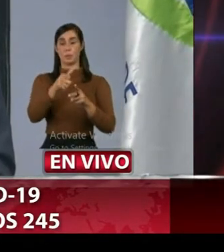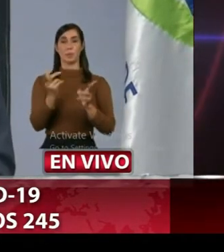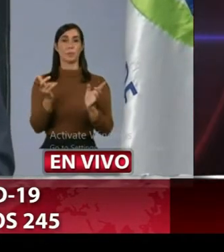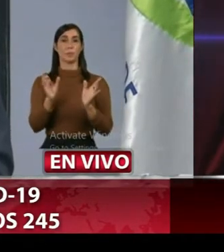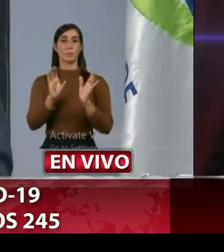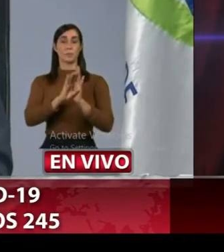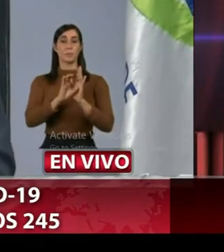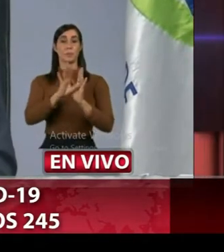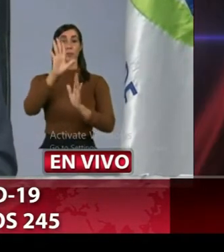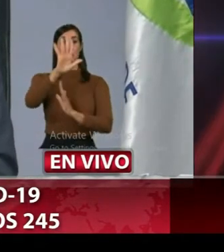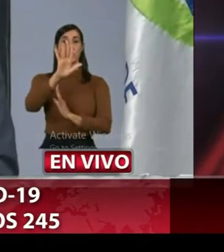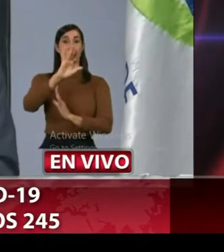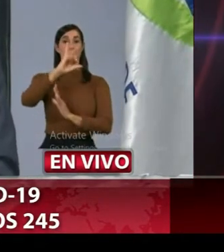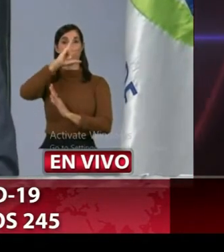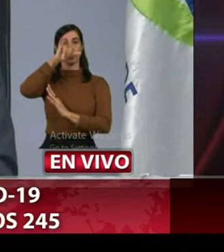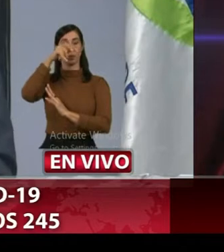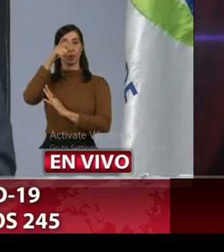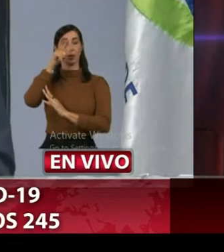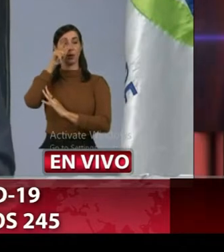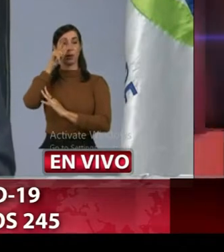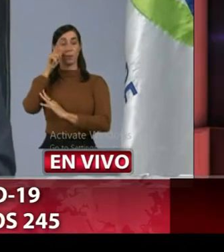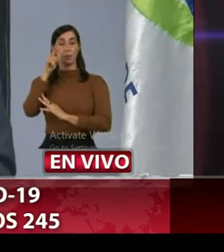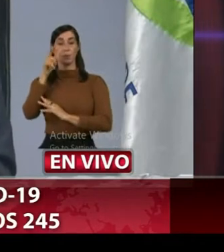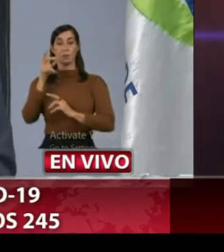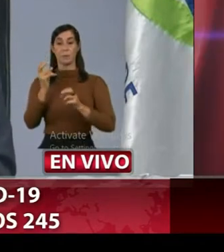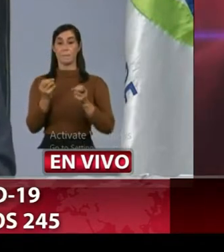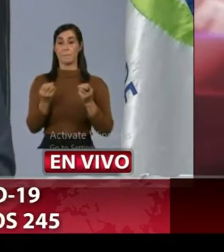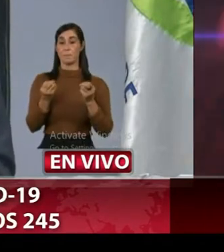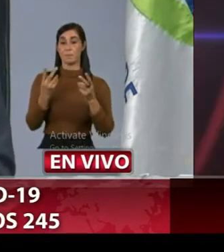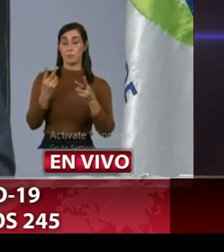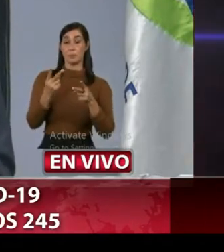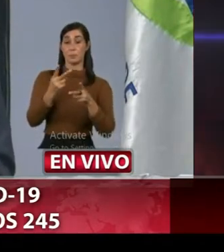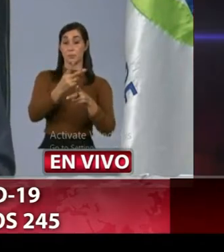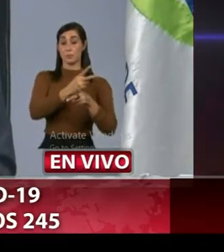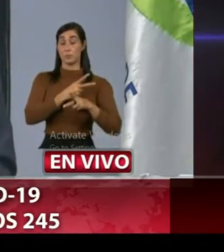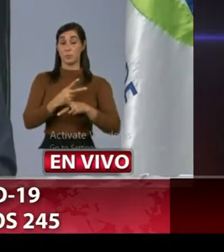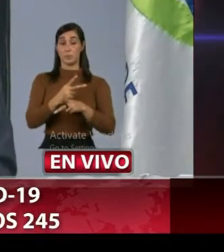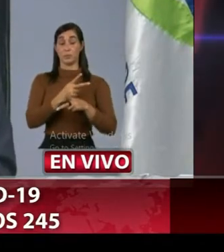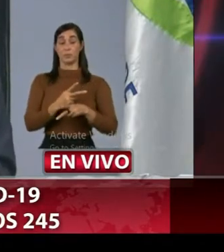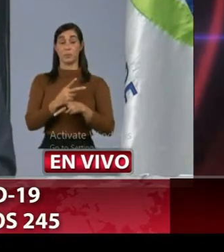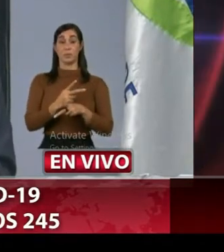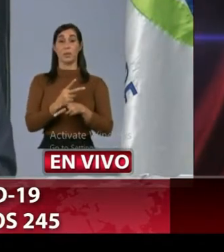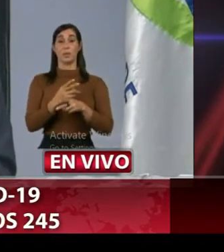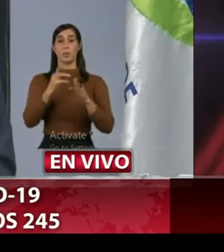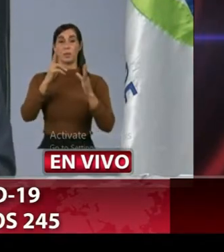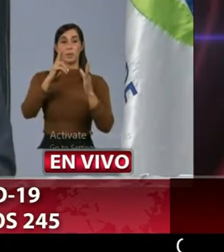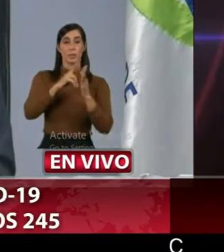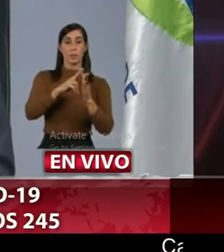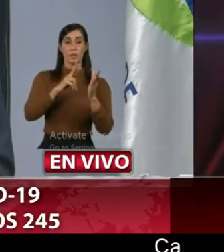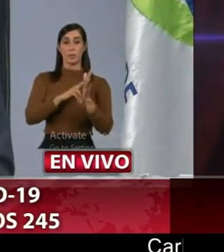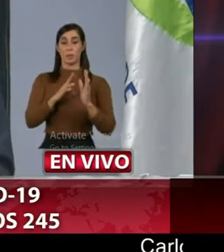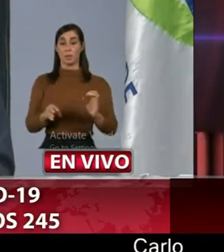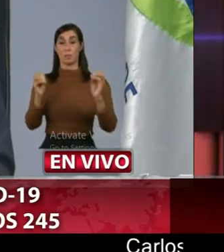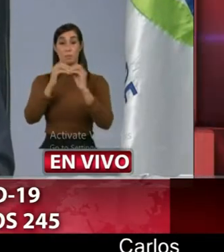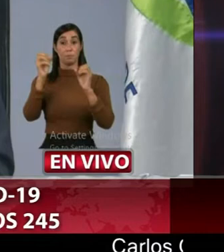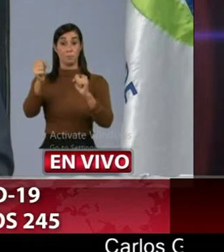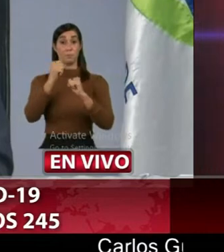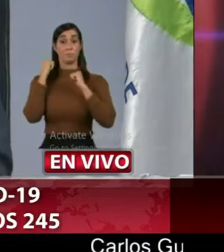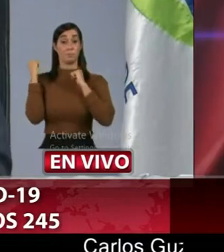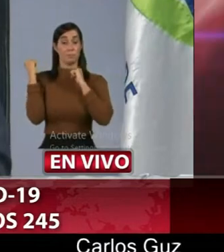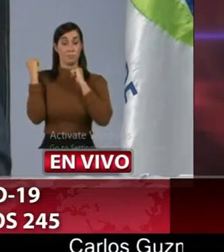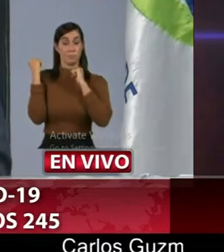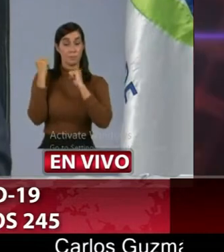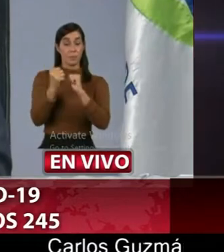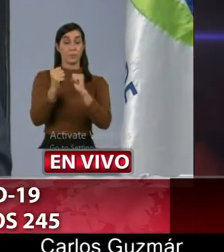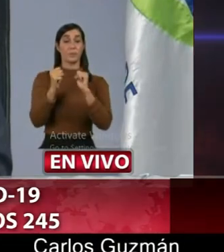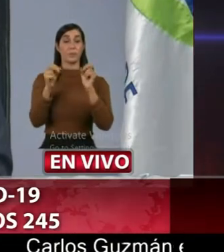el caso del 5 de julio pues serán restricciones que deberían llevarse con mayor rigor a